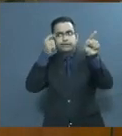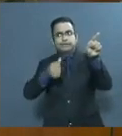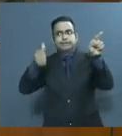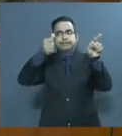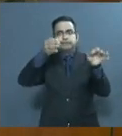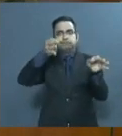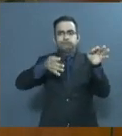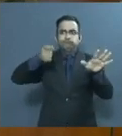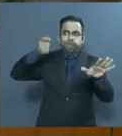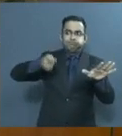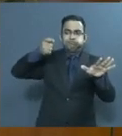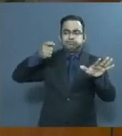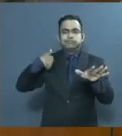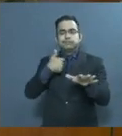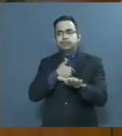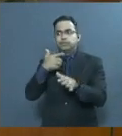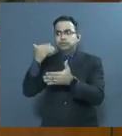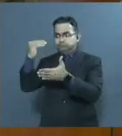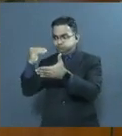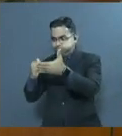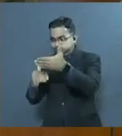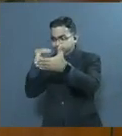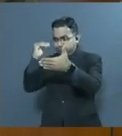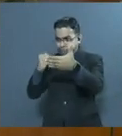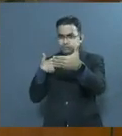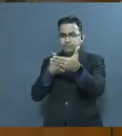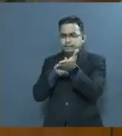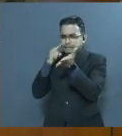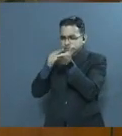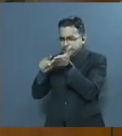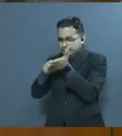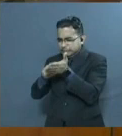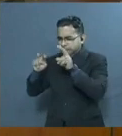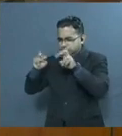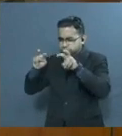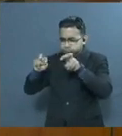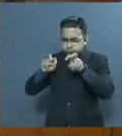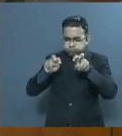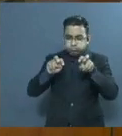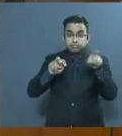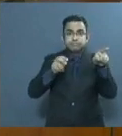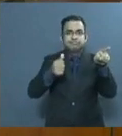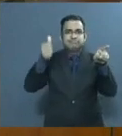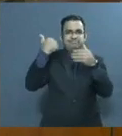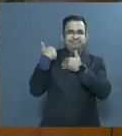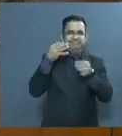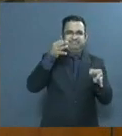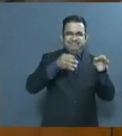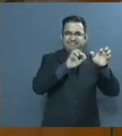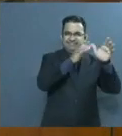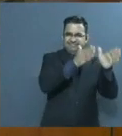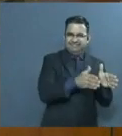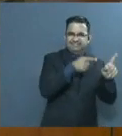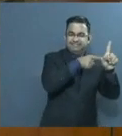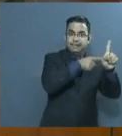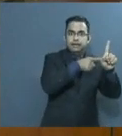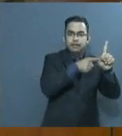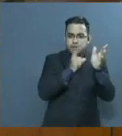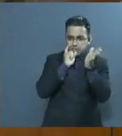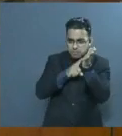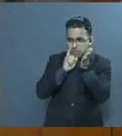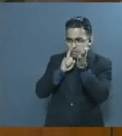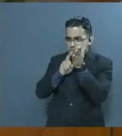Corte de Justicia. A través de un proceso de revisión exhaustiva, la Secretaría General de la Suprema Corte ha